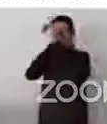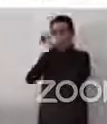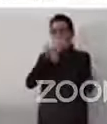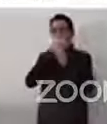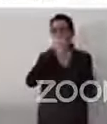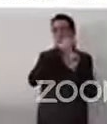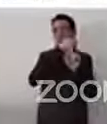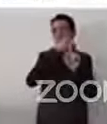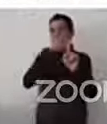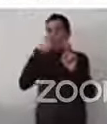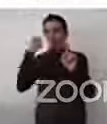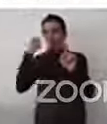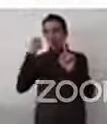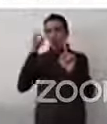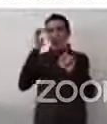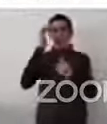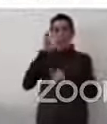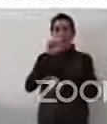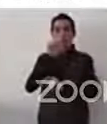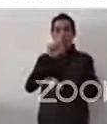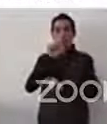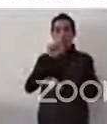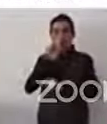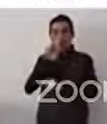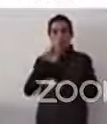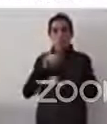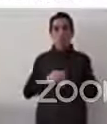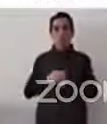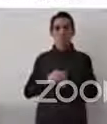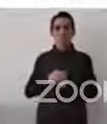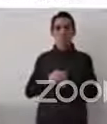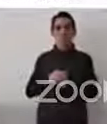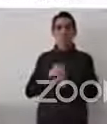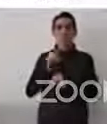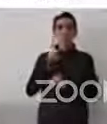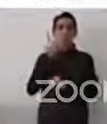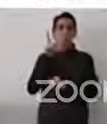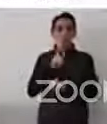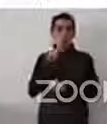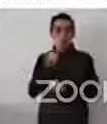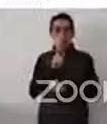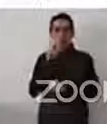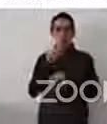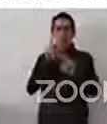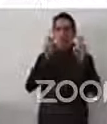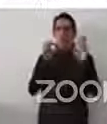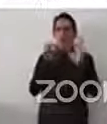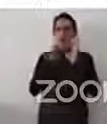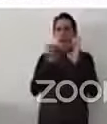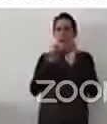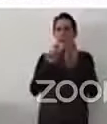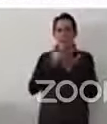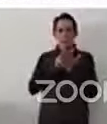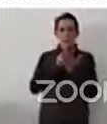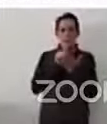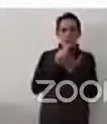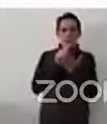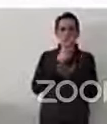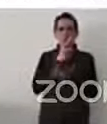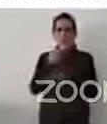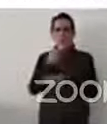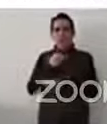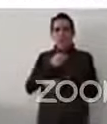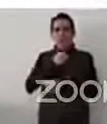lenguaje de nuevo, habla sobre derechos de la ancianidad, ¿no? Y no de personas